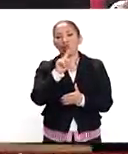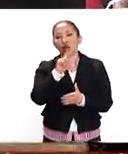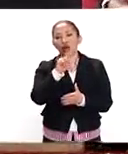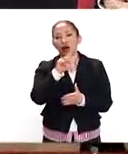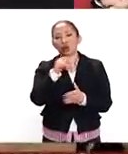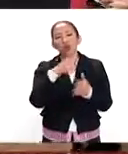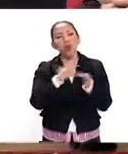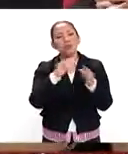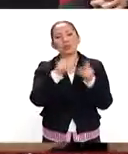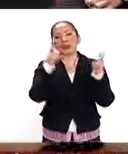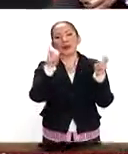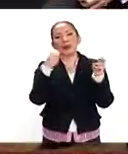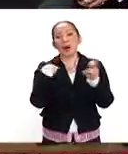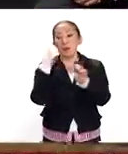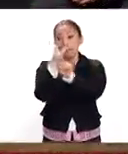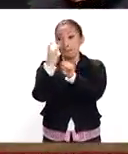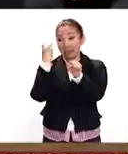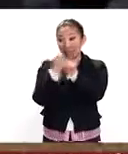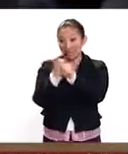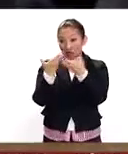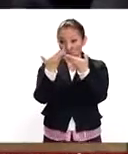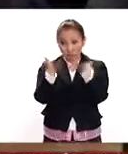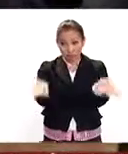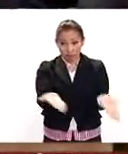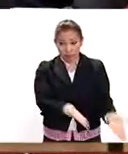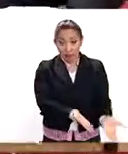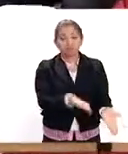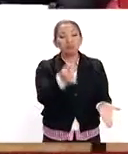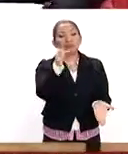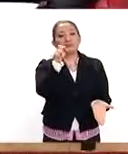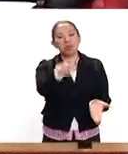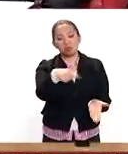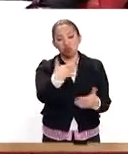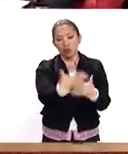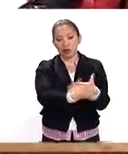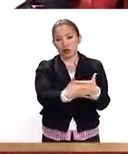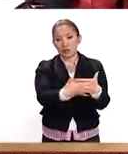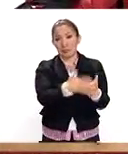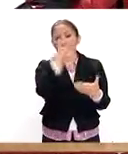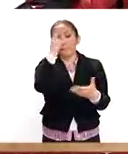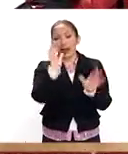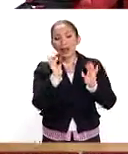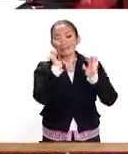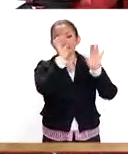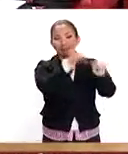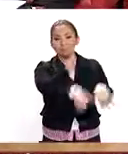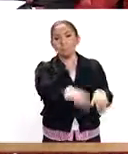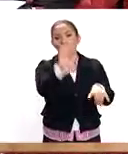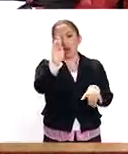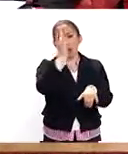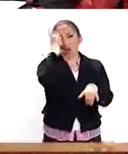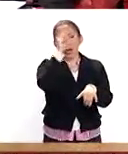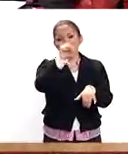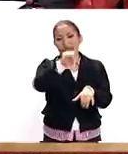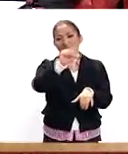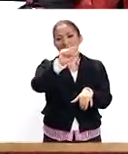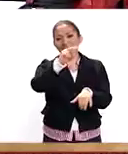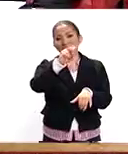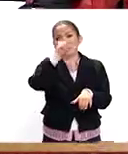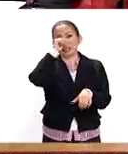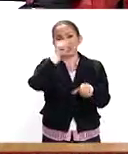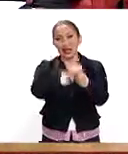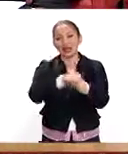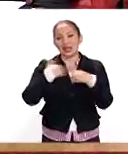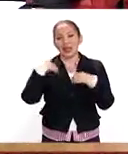nos viene a hablar sobre la convocatoria precisamente que va a realizarse para ingresar a la Universidad Naval de la Secretaría de